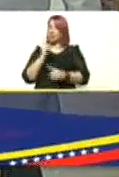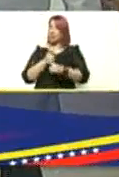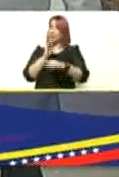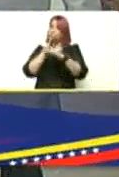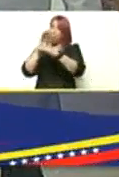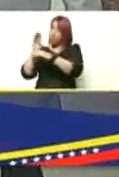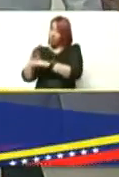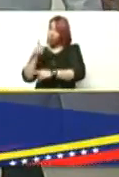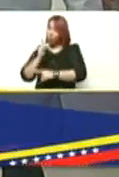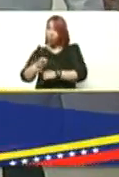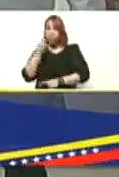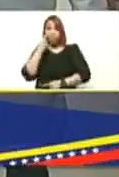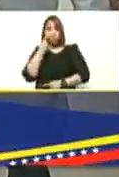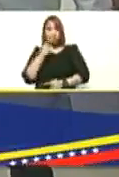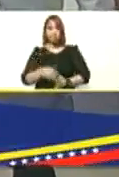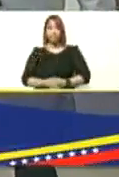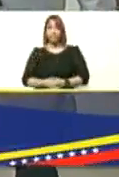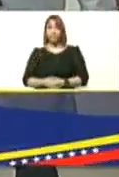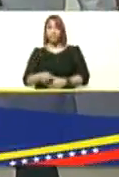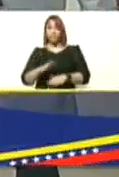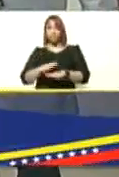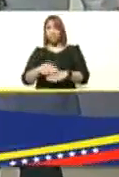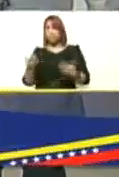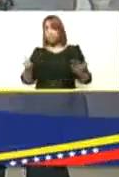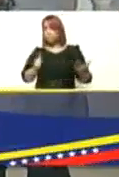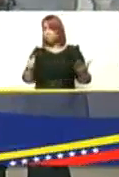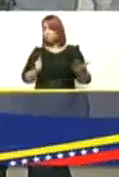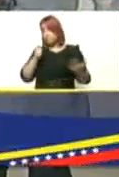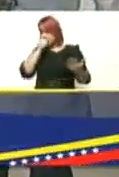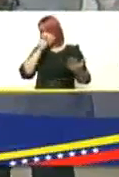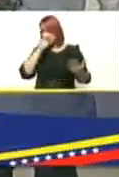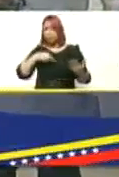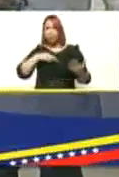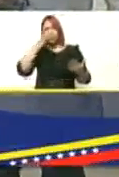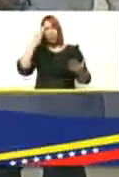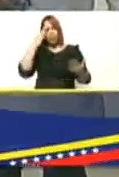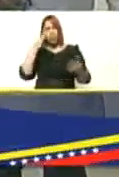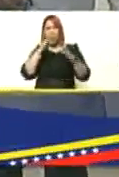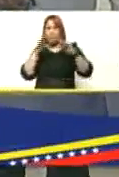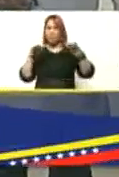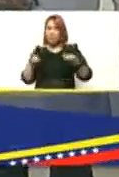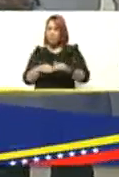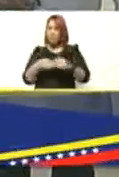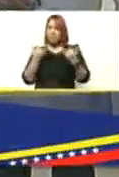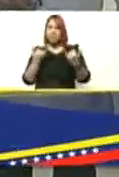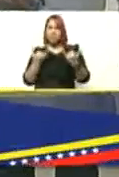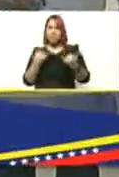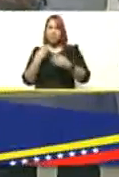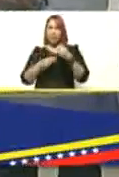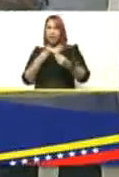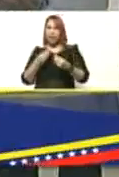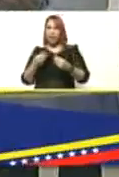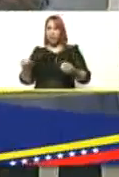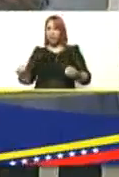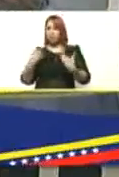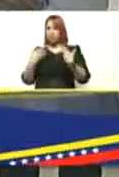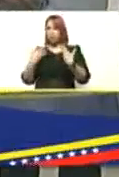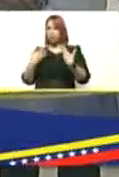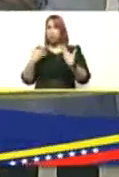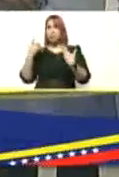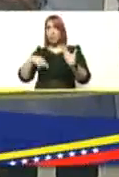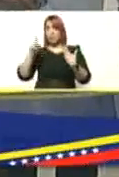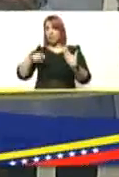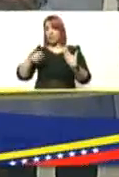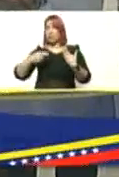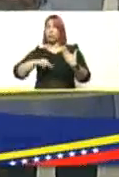un poquito de cuidado porque más allá de que la gripe como sabemos en diciembre se acrecenta estos cuadros virales bueno también es necesario